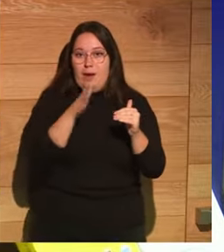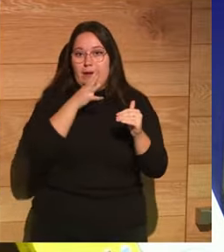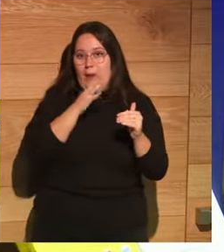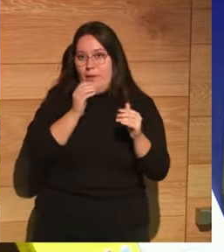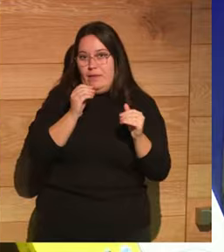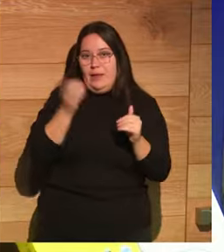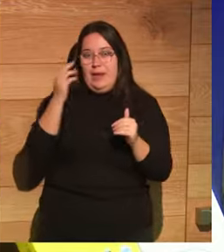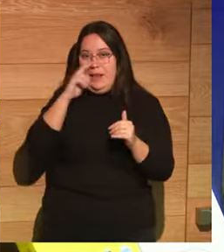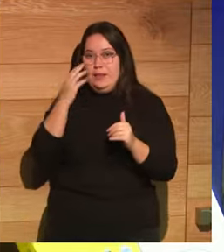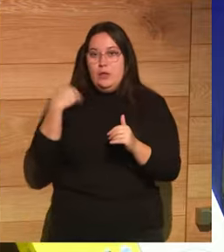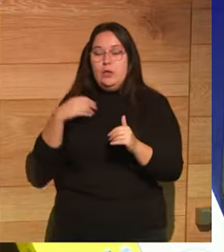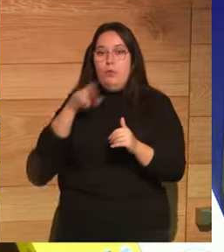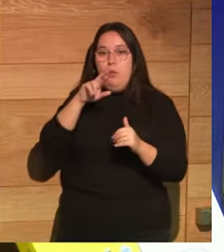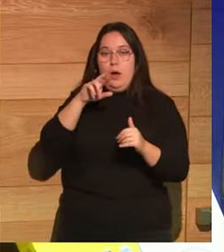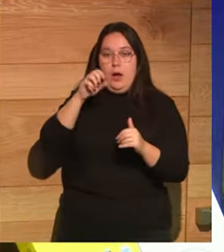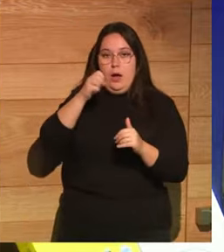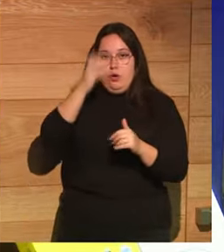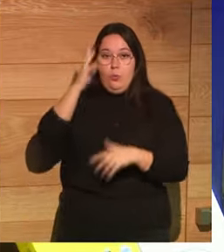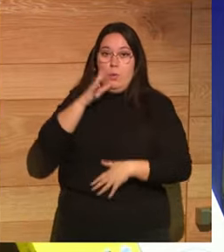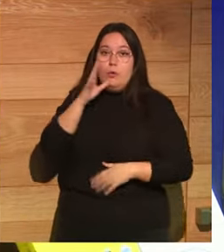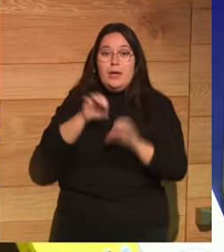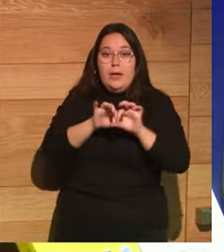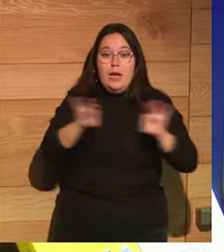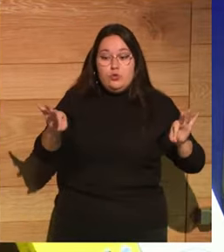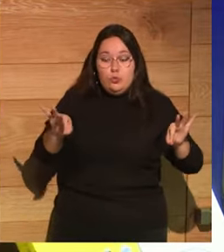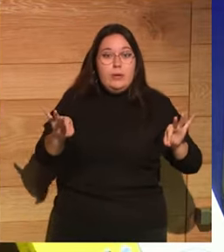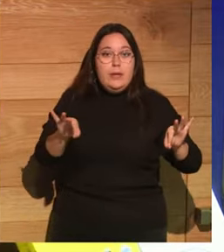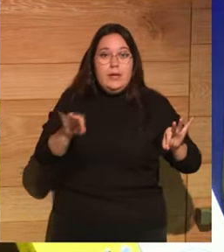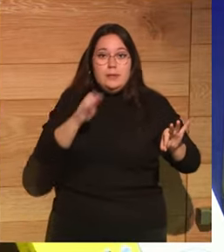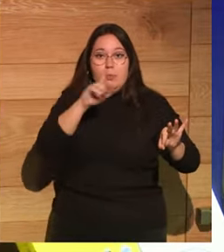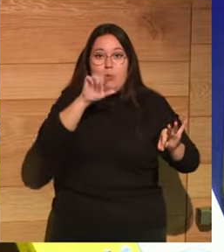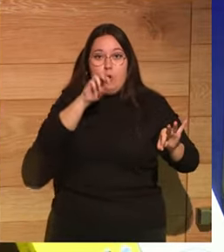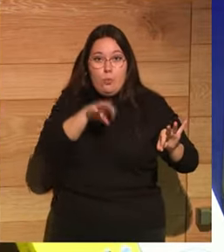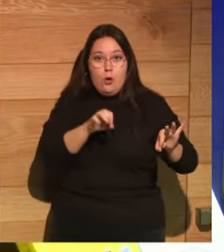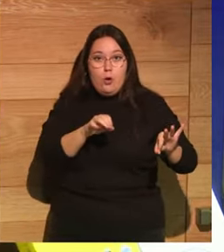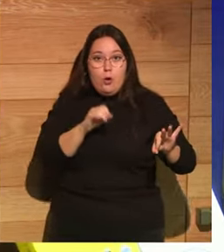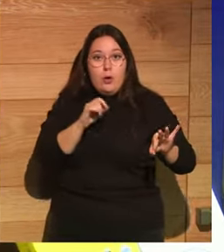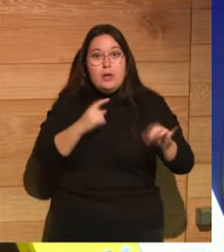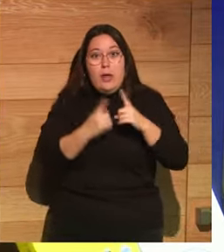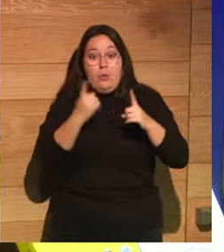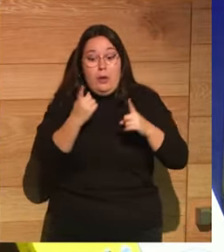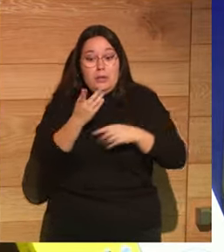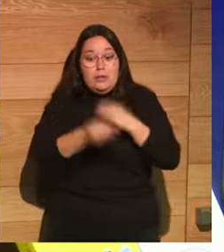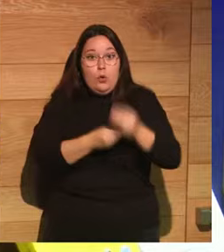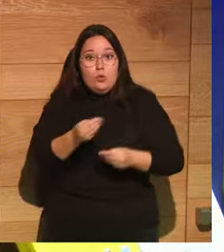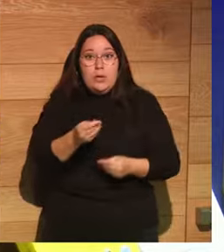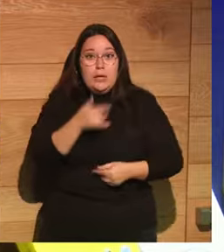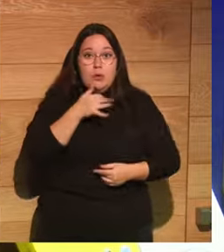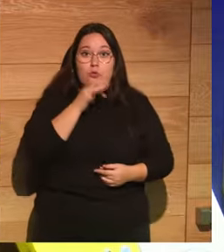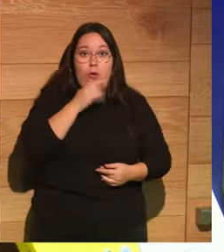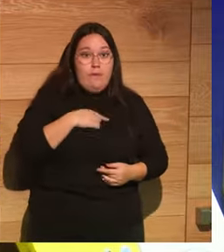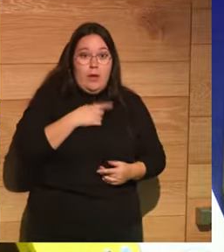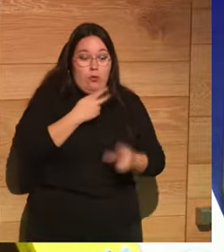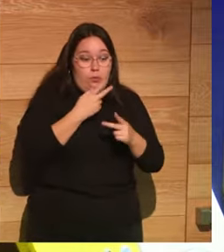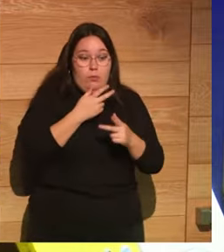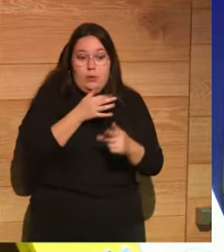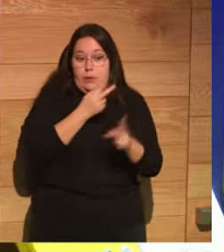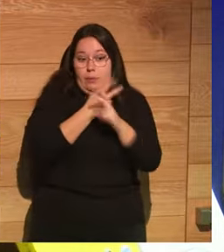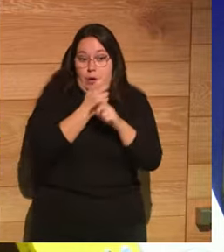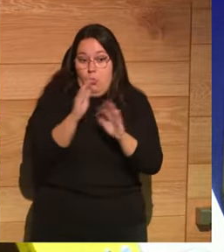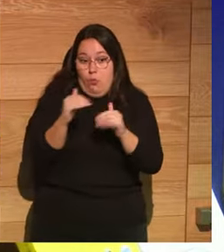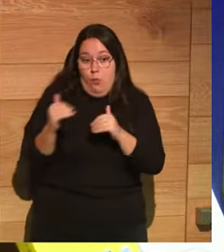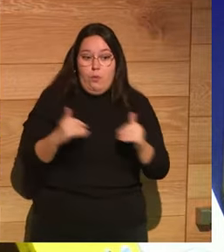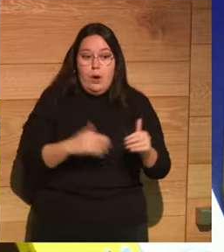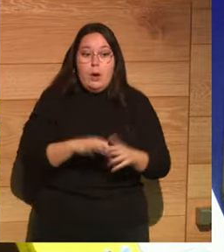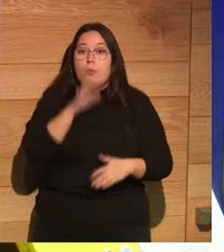antigua Roma especialmente porque las tuberías de plomo se han seguido utilizando hasta hace cuatro días y en algunos sitios se siguen utilizando y no nos envenenamos con plomo ¿por qué?